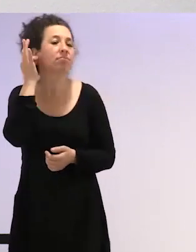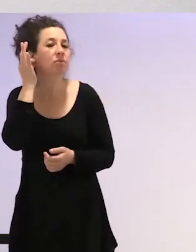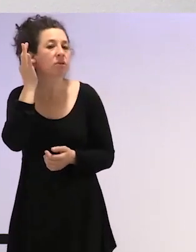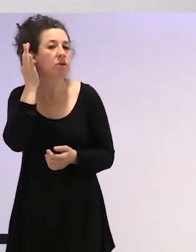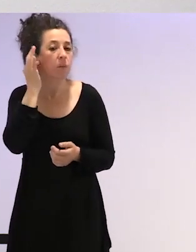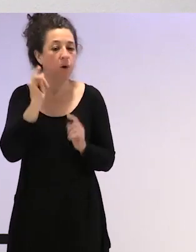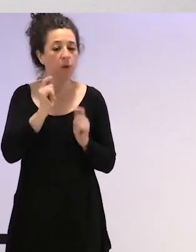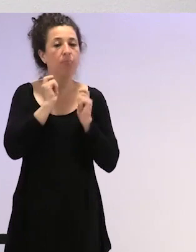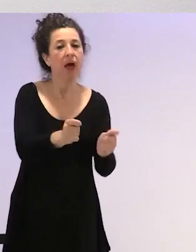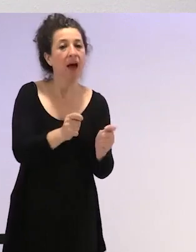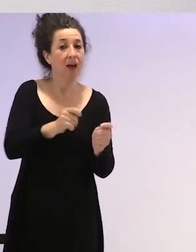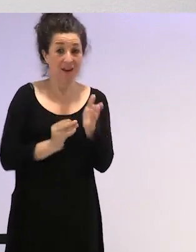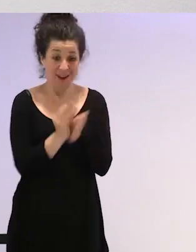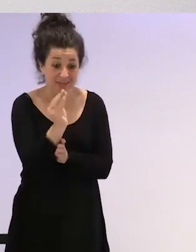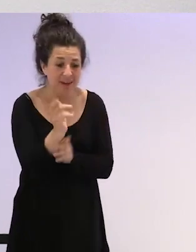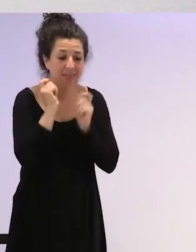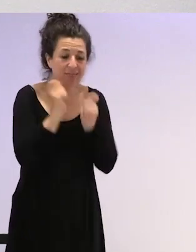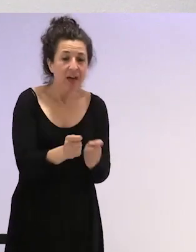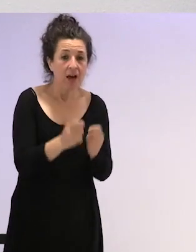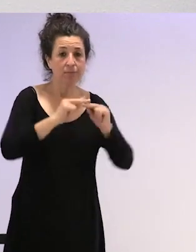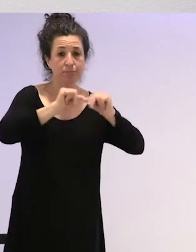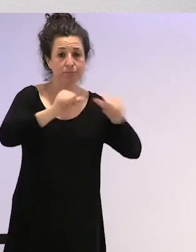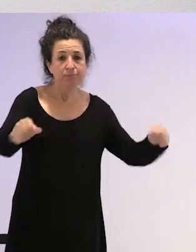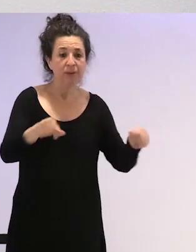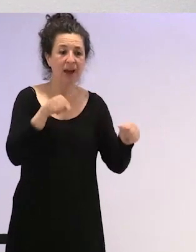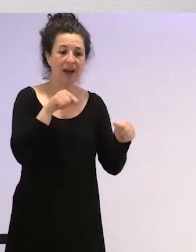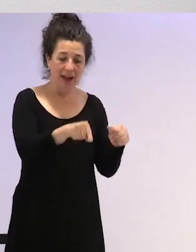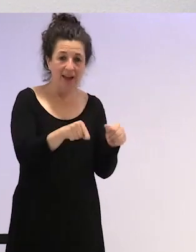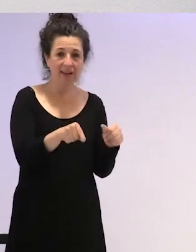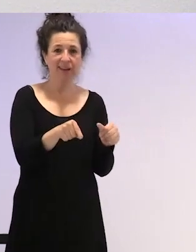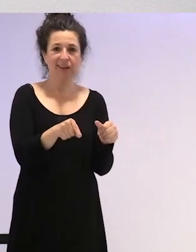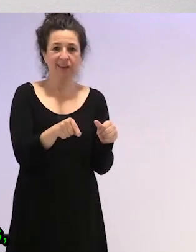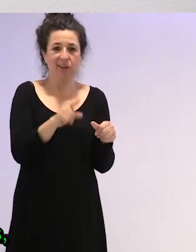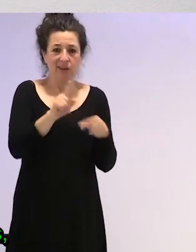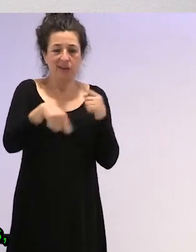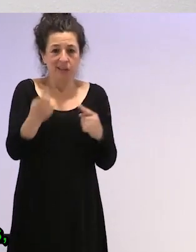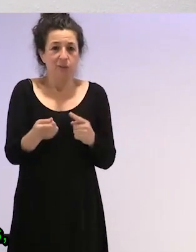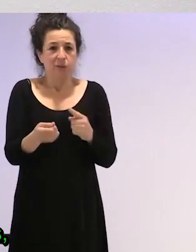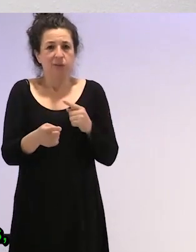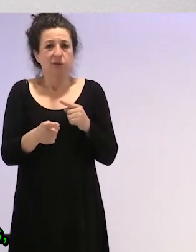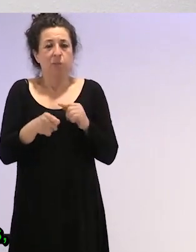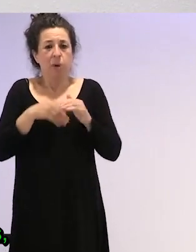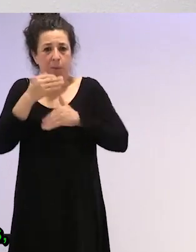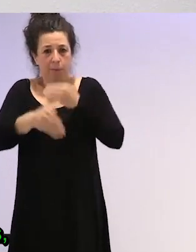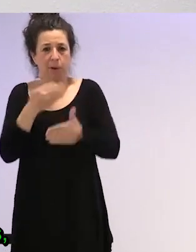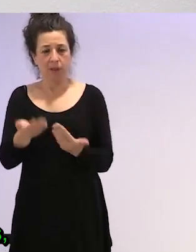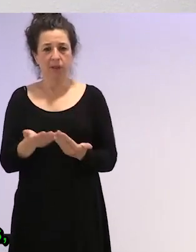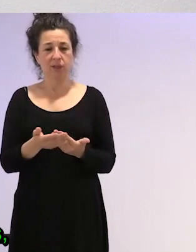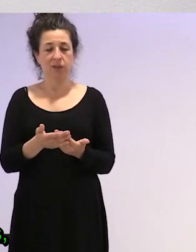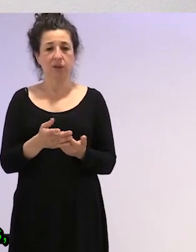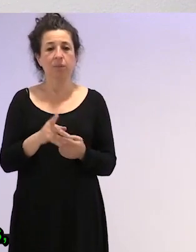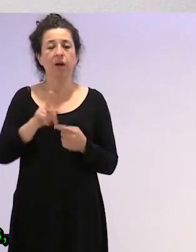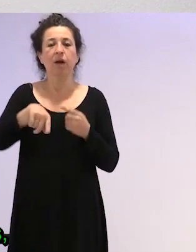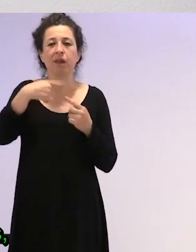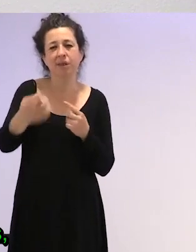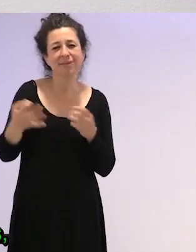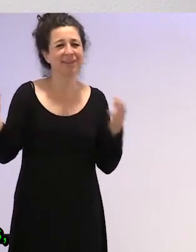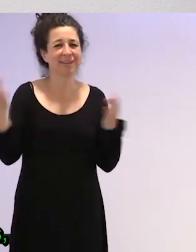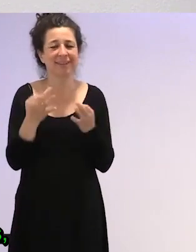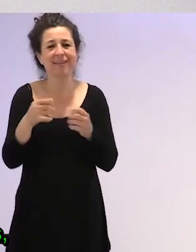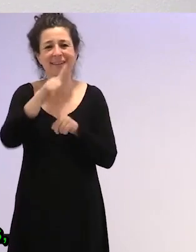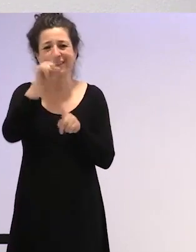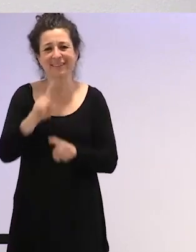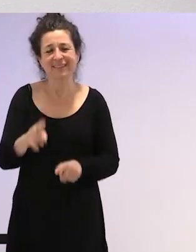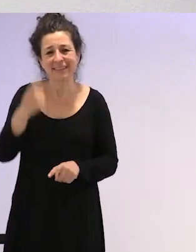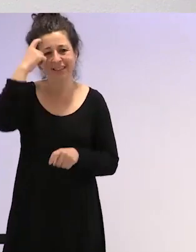Entonces, a mí me parece increíble que todo este relato aún tenga que, test psicológicos, tengan que hacer